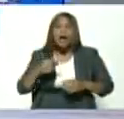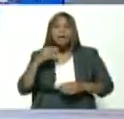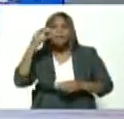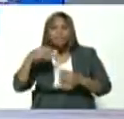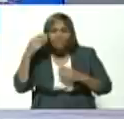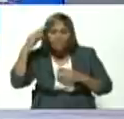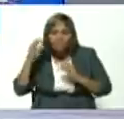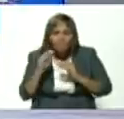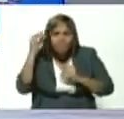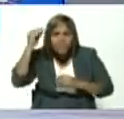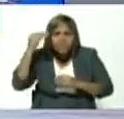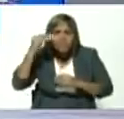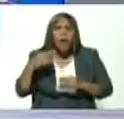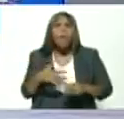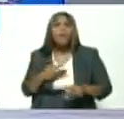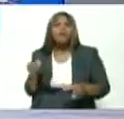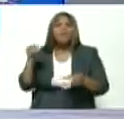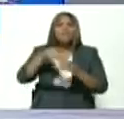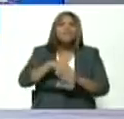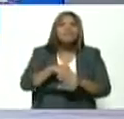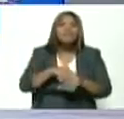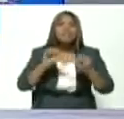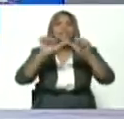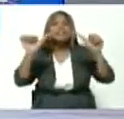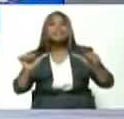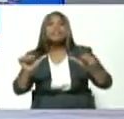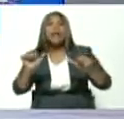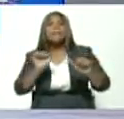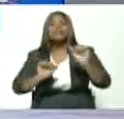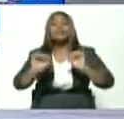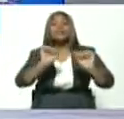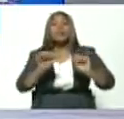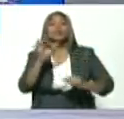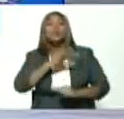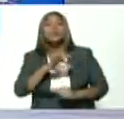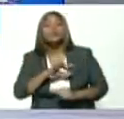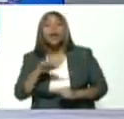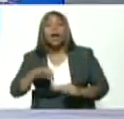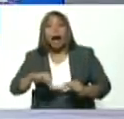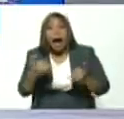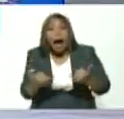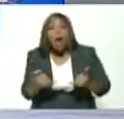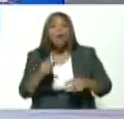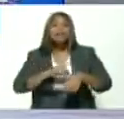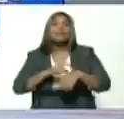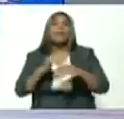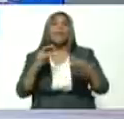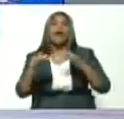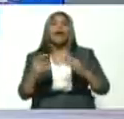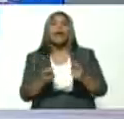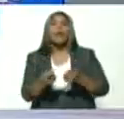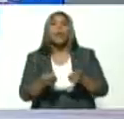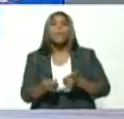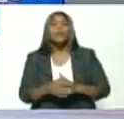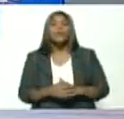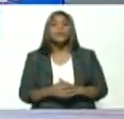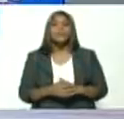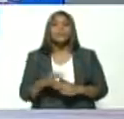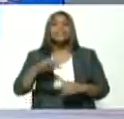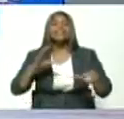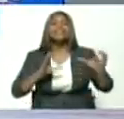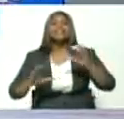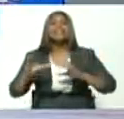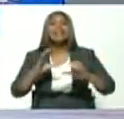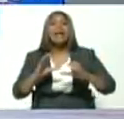al sistema de seguridad social en tiempos de guerra económica? ¿Para nosotros meterle la ciencia y el conocimiento